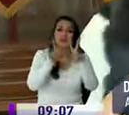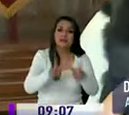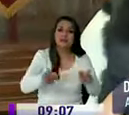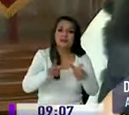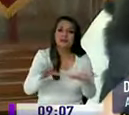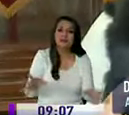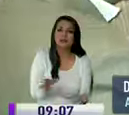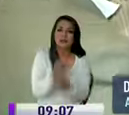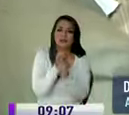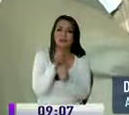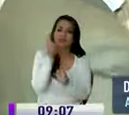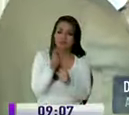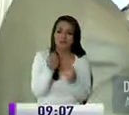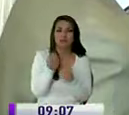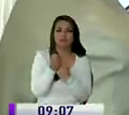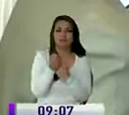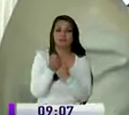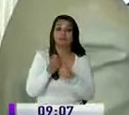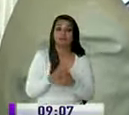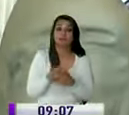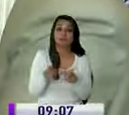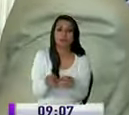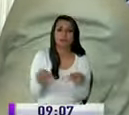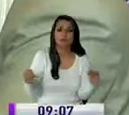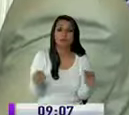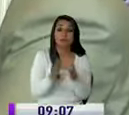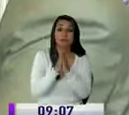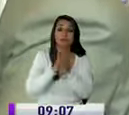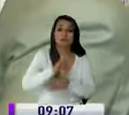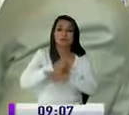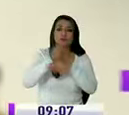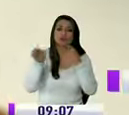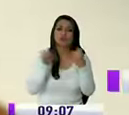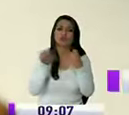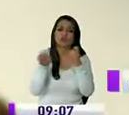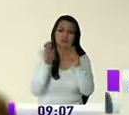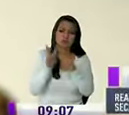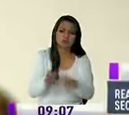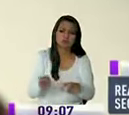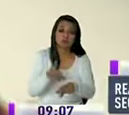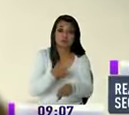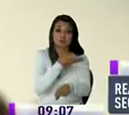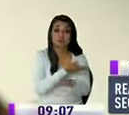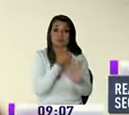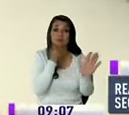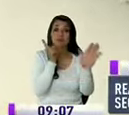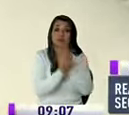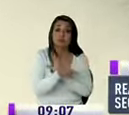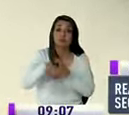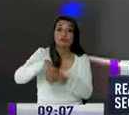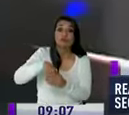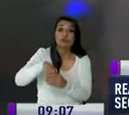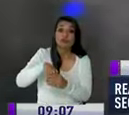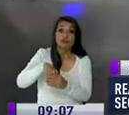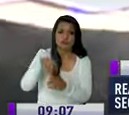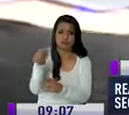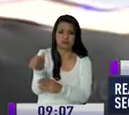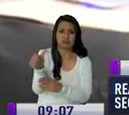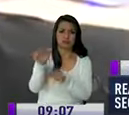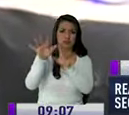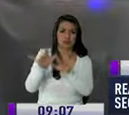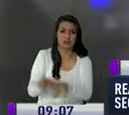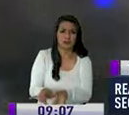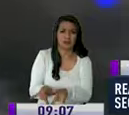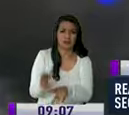ser fortalecida Desde la oposición se exige la actuación de las autoridades de control ante las denuncias de utilización de fondos reservados por parte de quienes